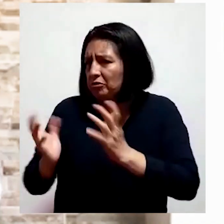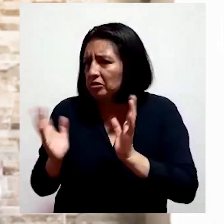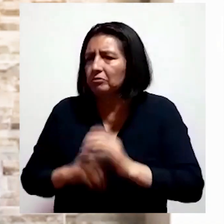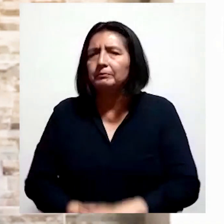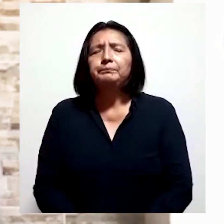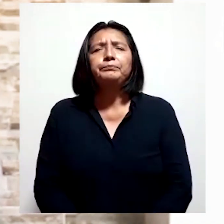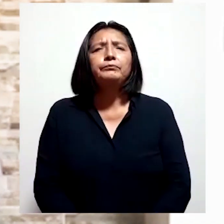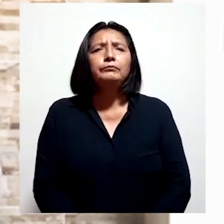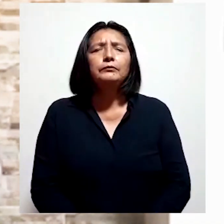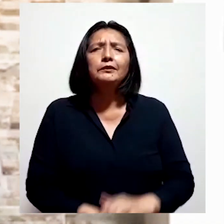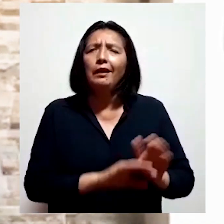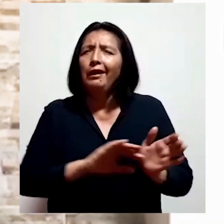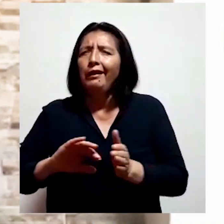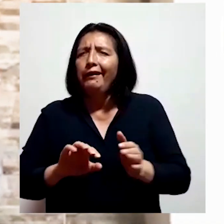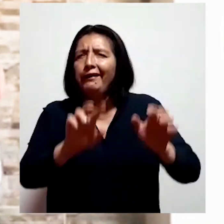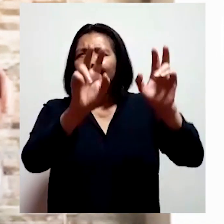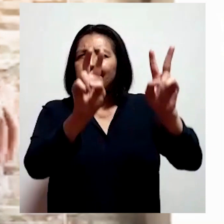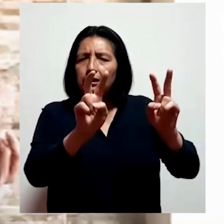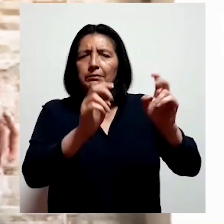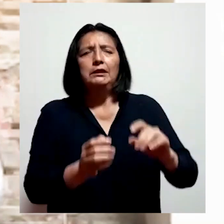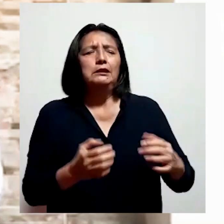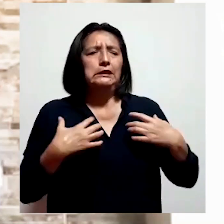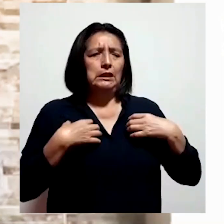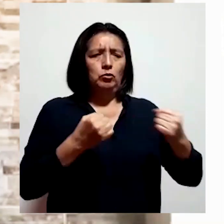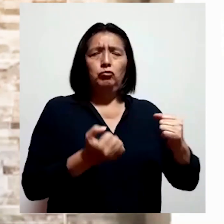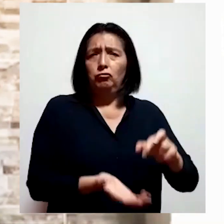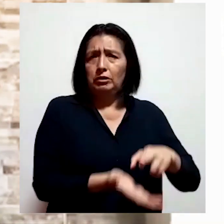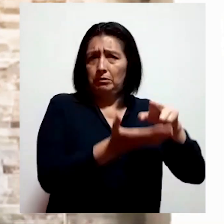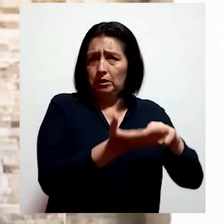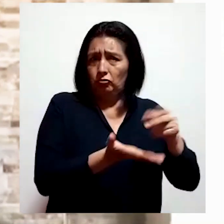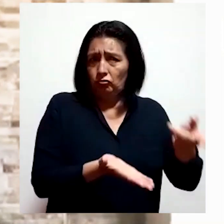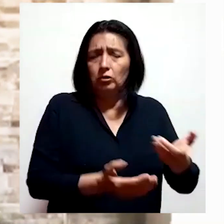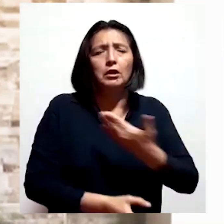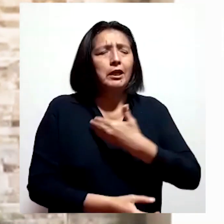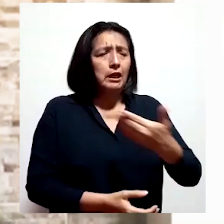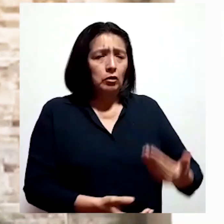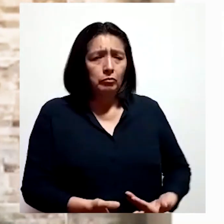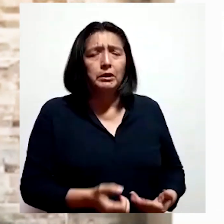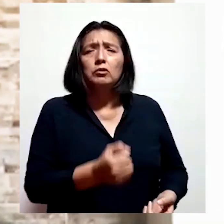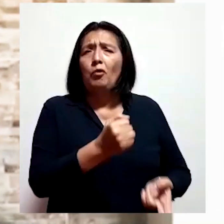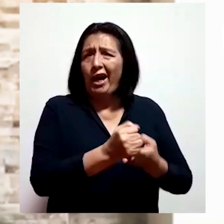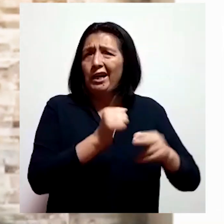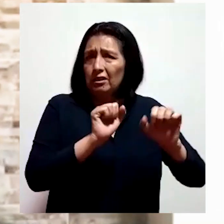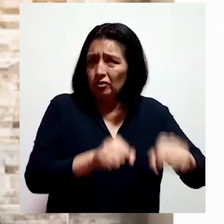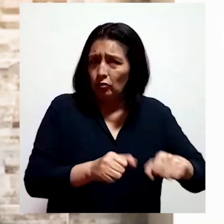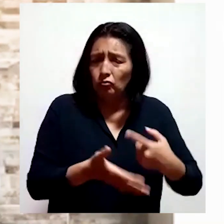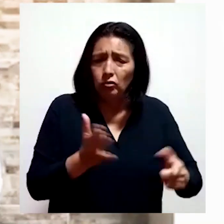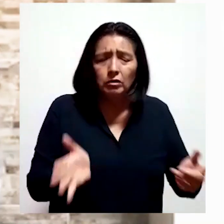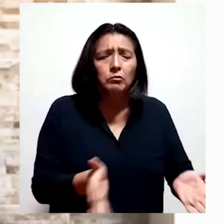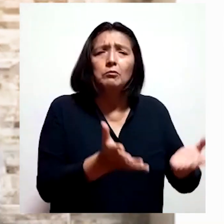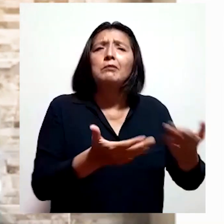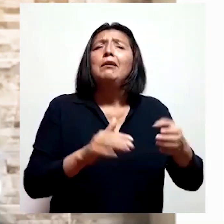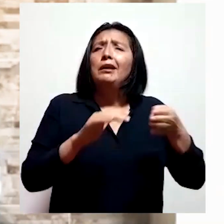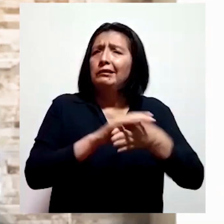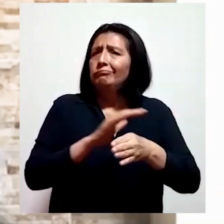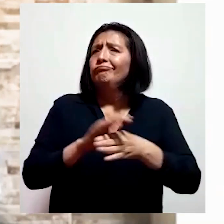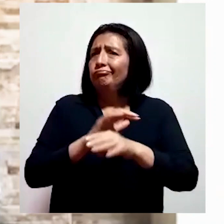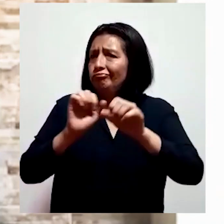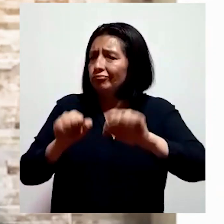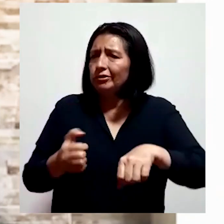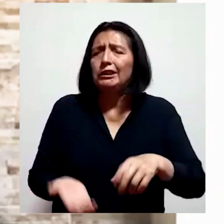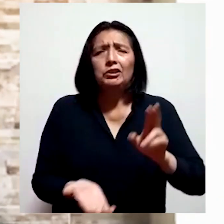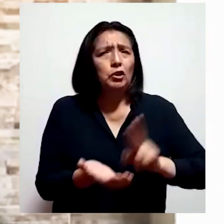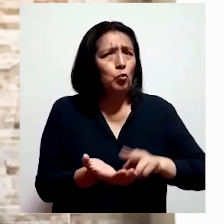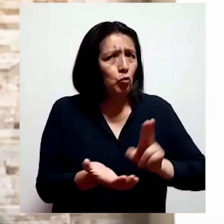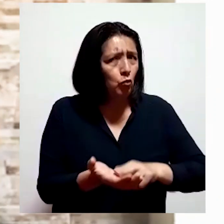adecuado proceso. En cuanto a salud y rehabilitación, el Estado garantiza y promueve el acceso